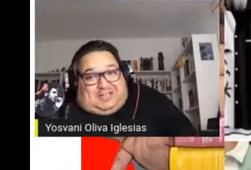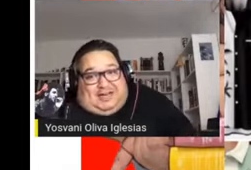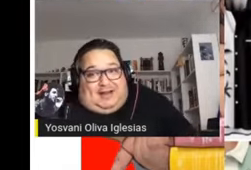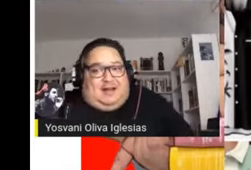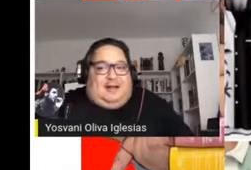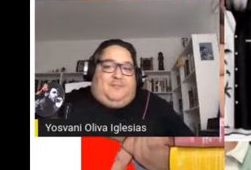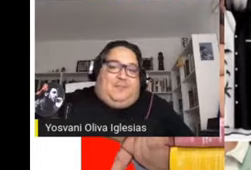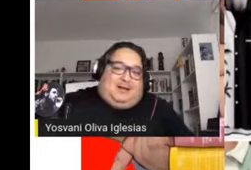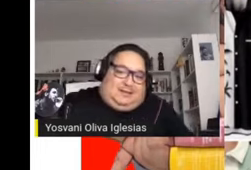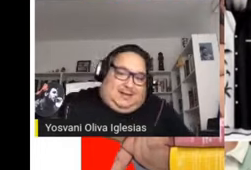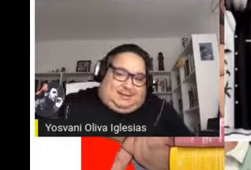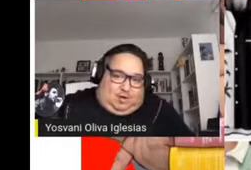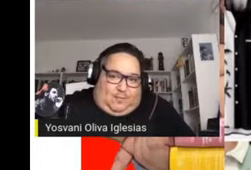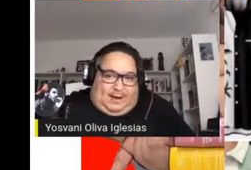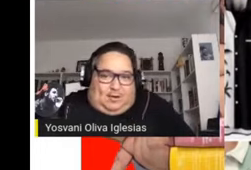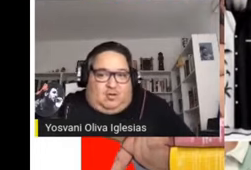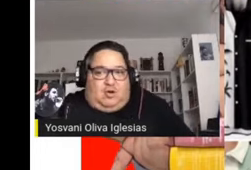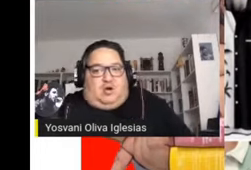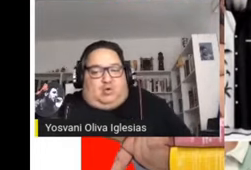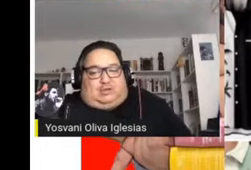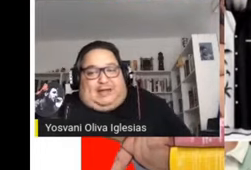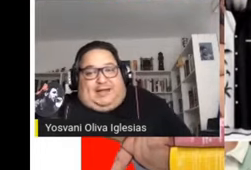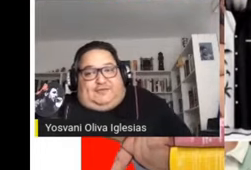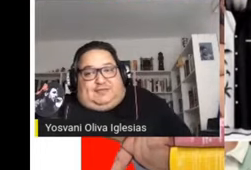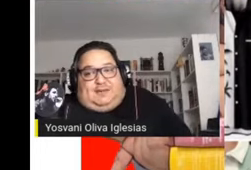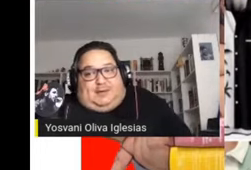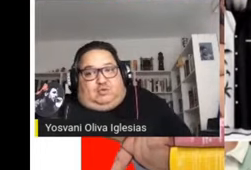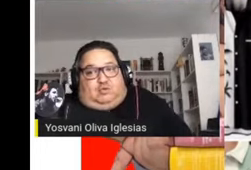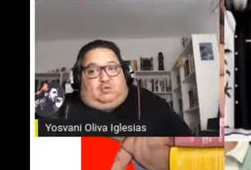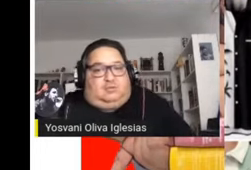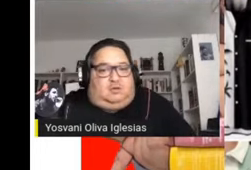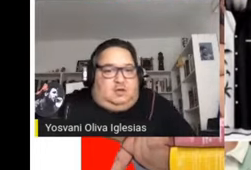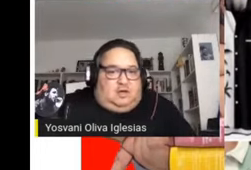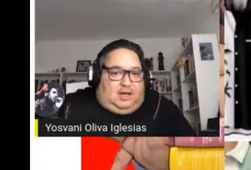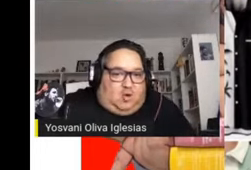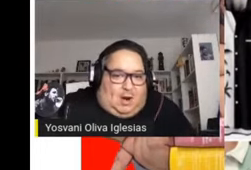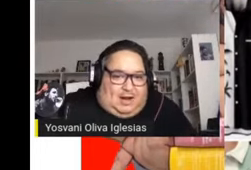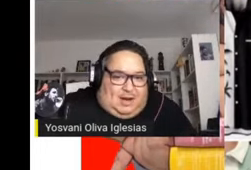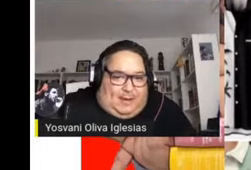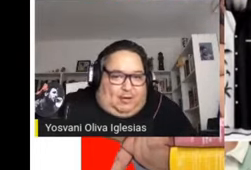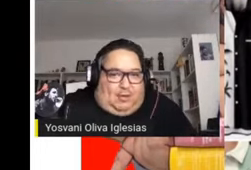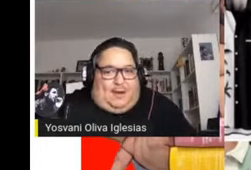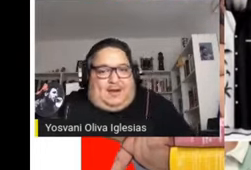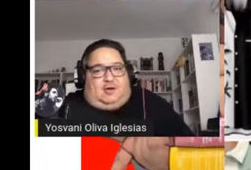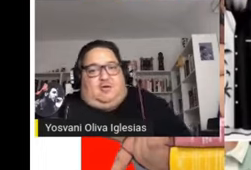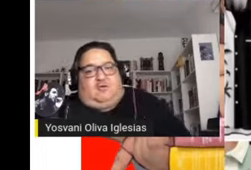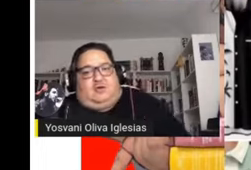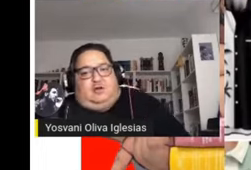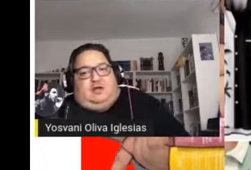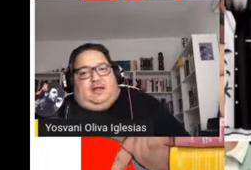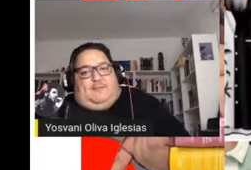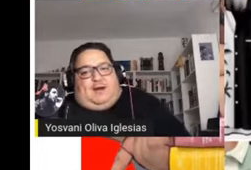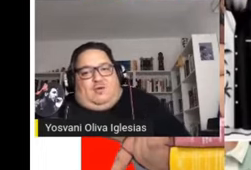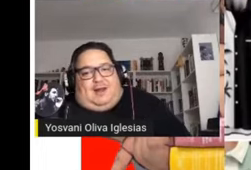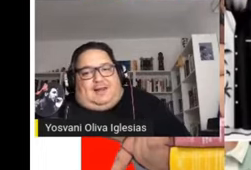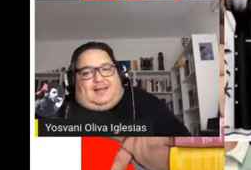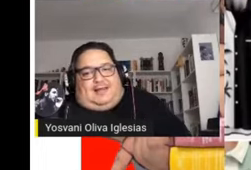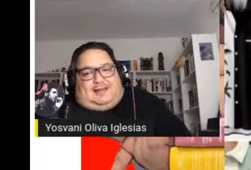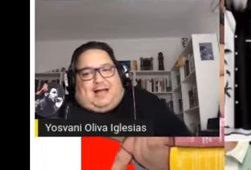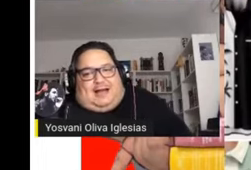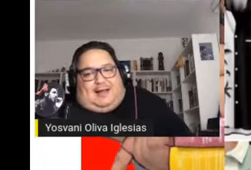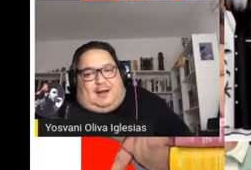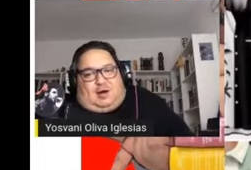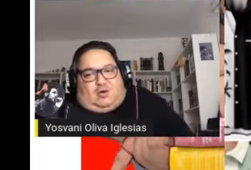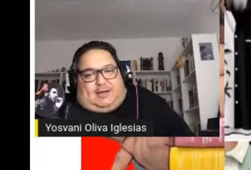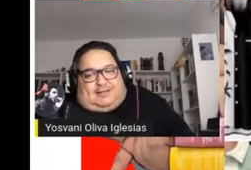Varas de Chile, Matías Romero, José Yves Limantú y Juan Navarro de México y Manuel